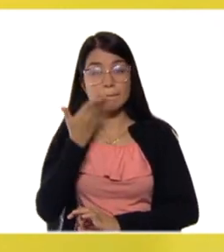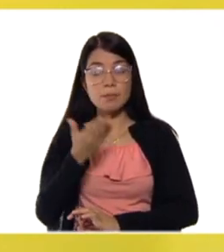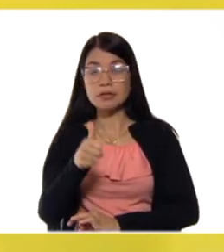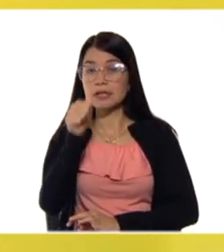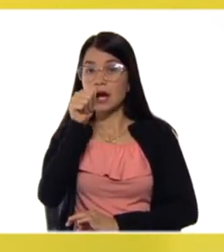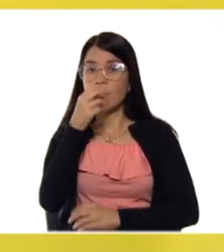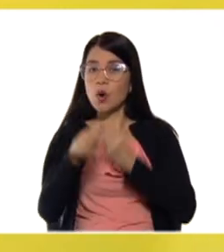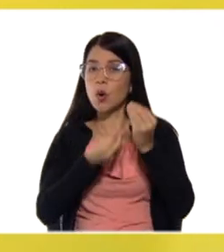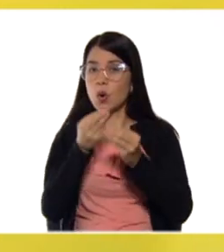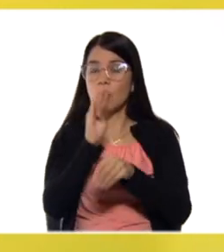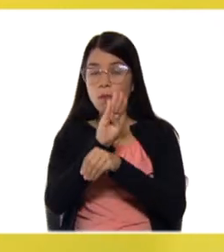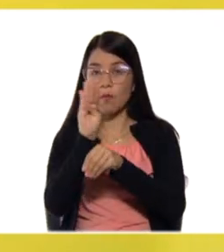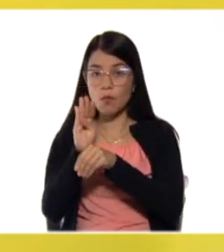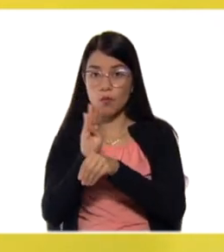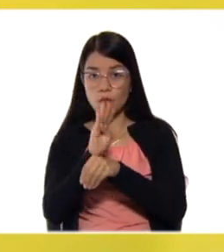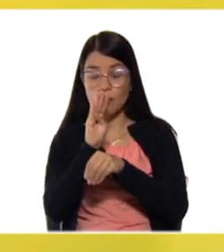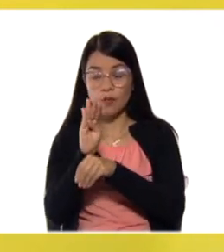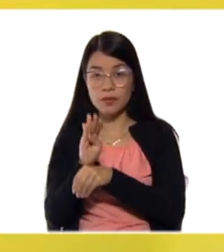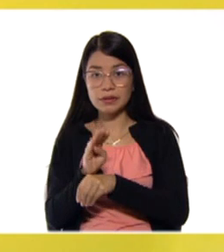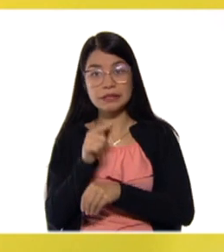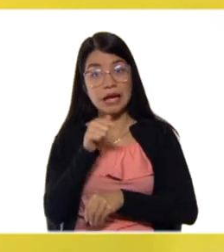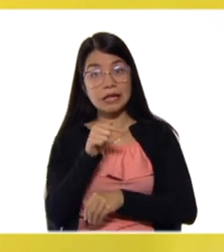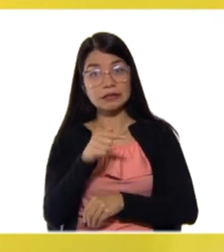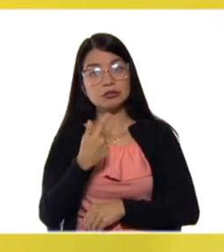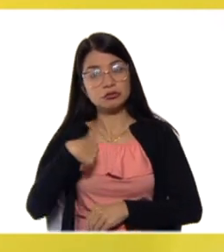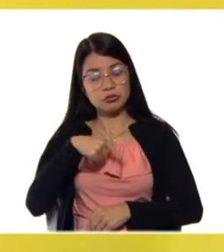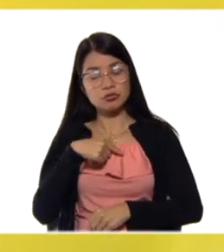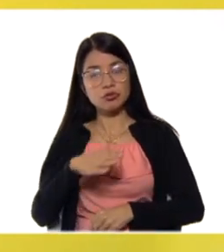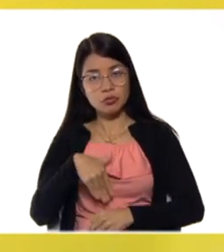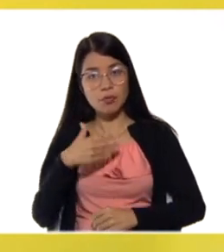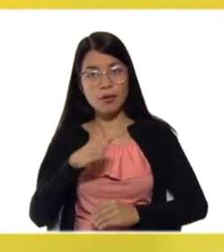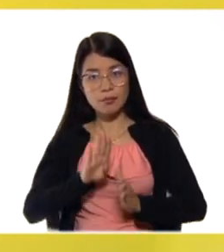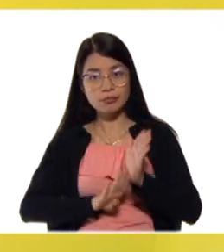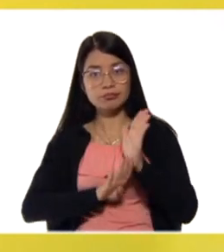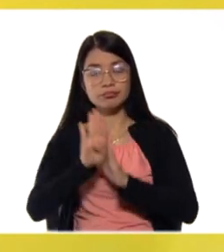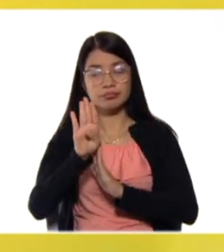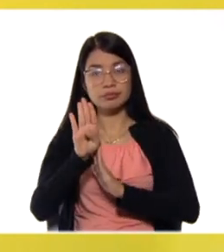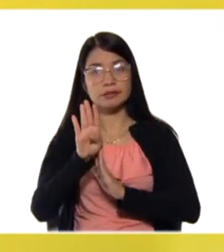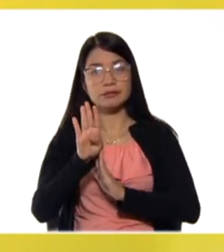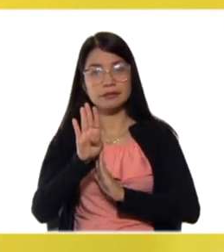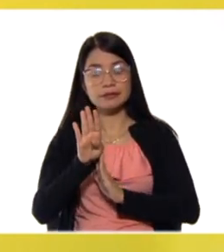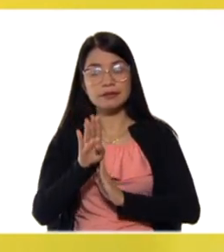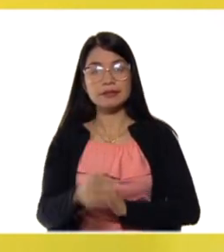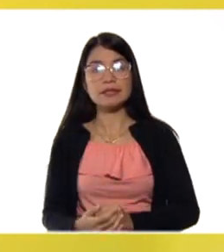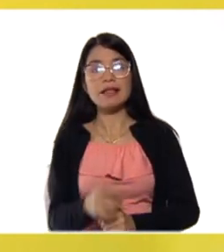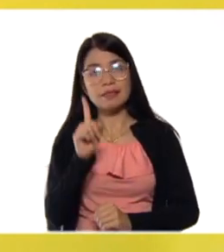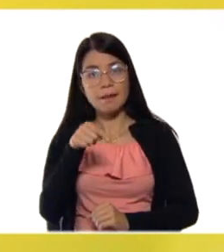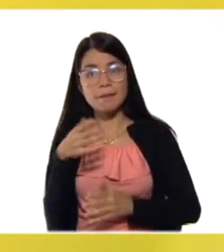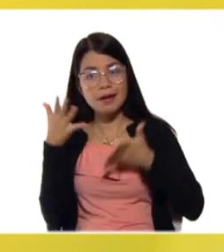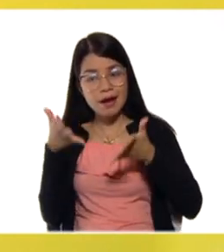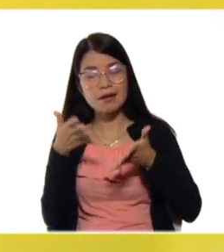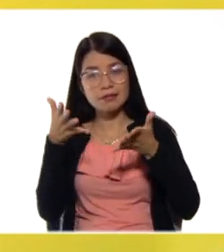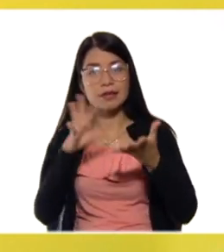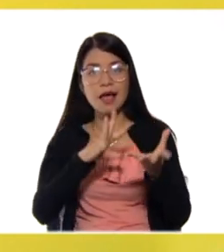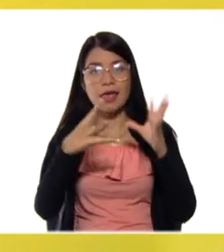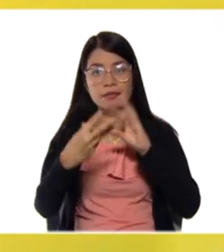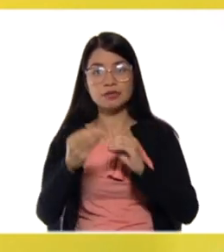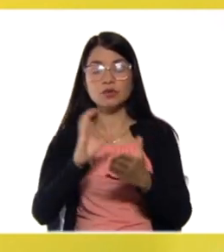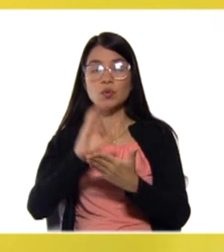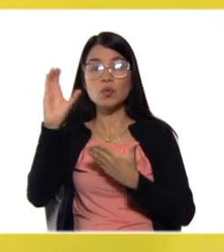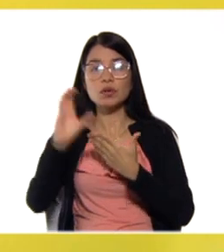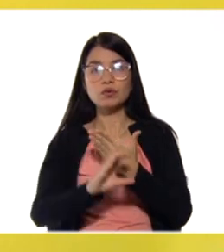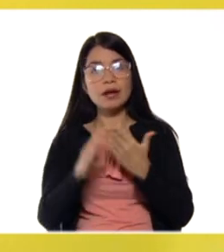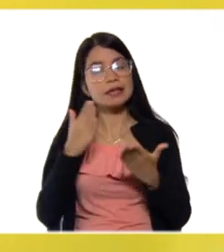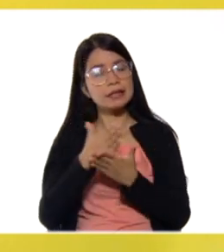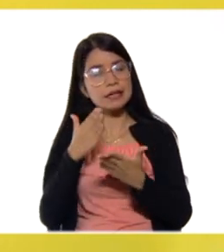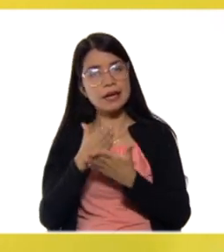cómo cuidarla. De esa manera, nosotros podemos avanzar esta vez con las recomendaciones, las sugerencias y las adaptaciones curriculares que